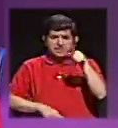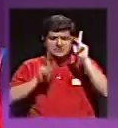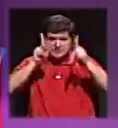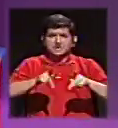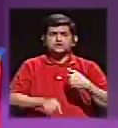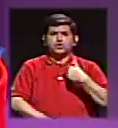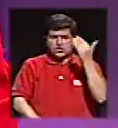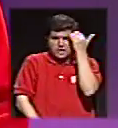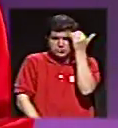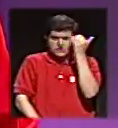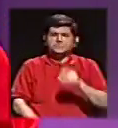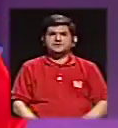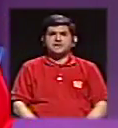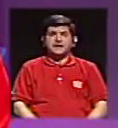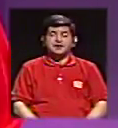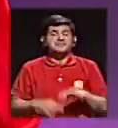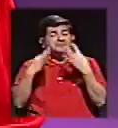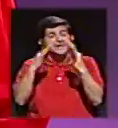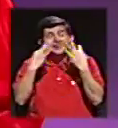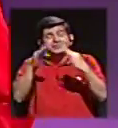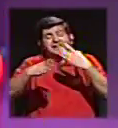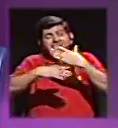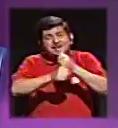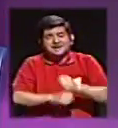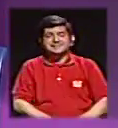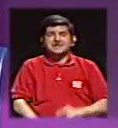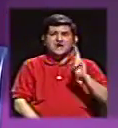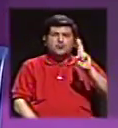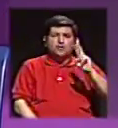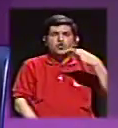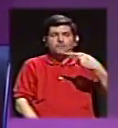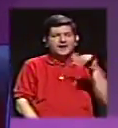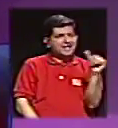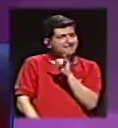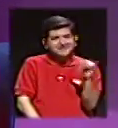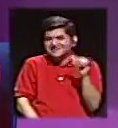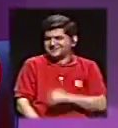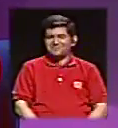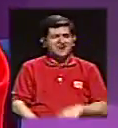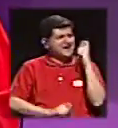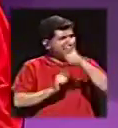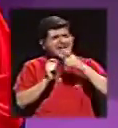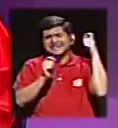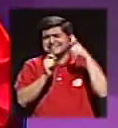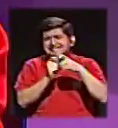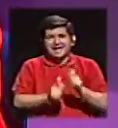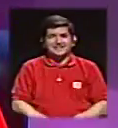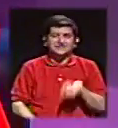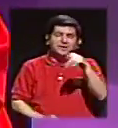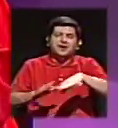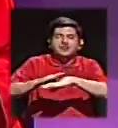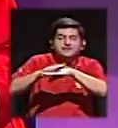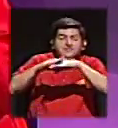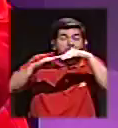persona. sea, yo sé que ahí está. Pero fue lo que intentaron hacer con Rodolfo Hernández. Exactamente, sacarlo